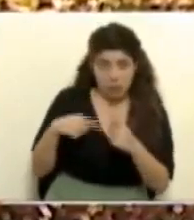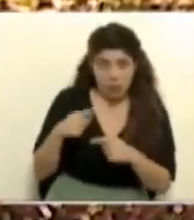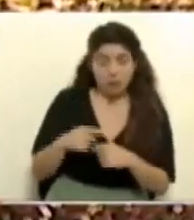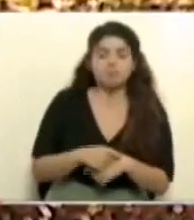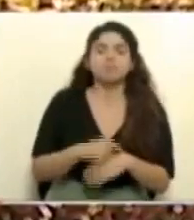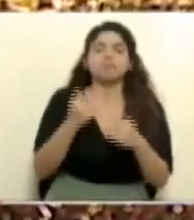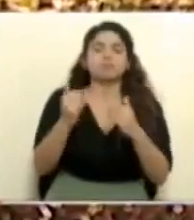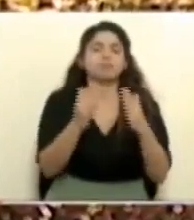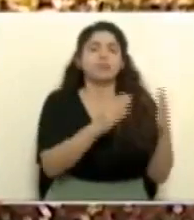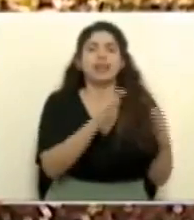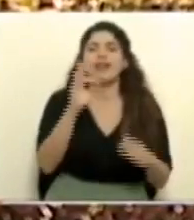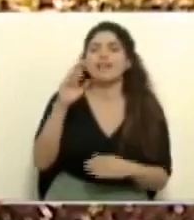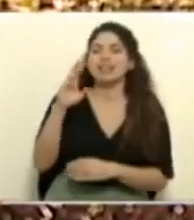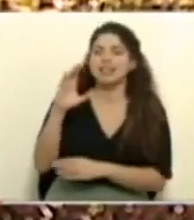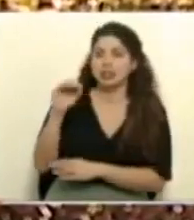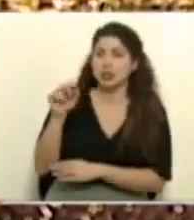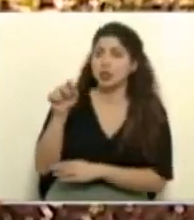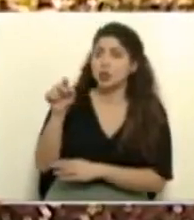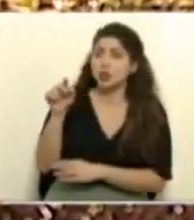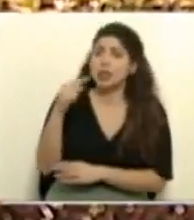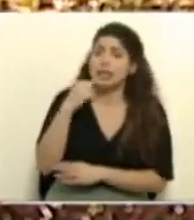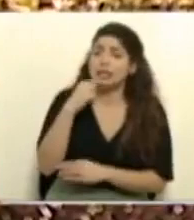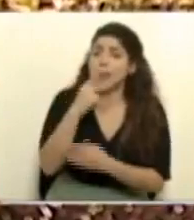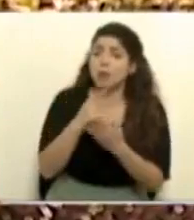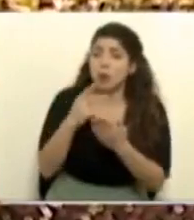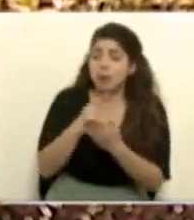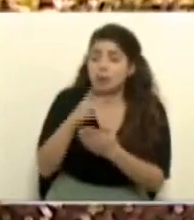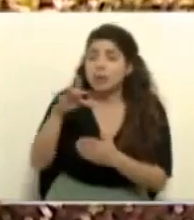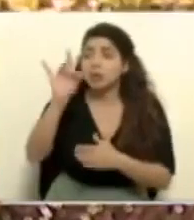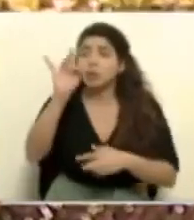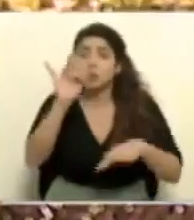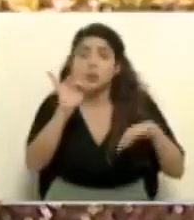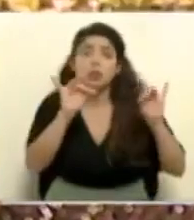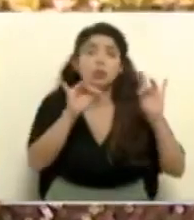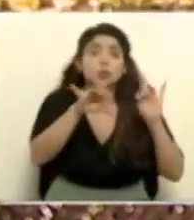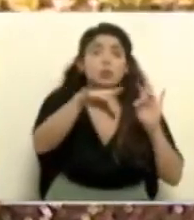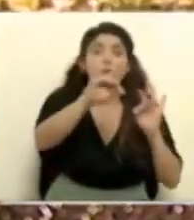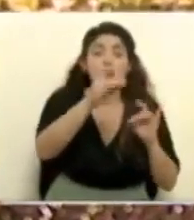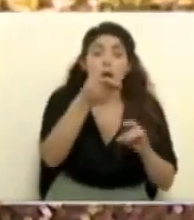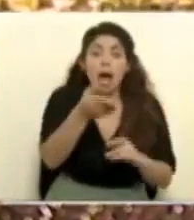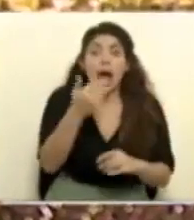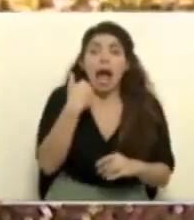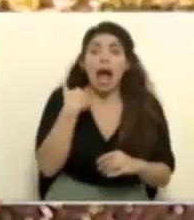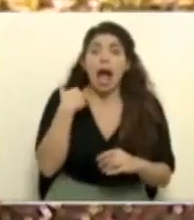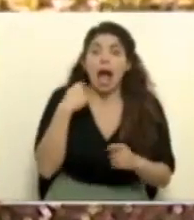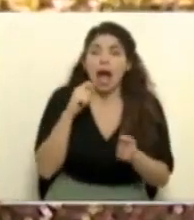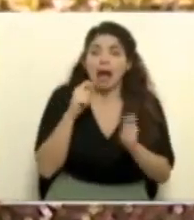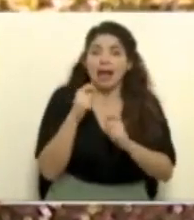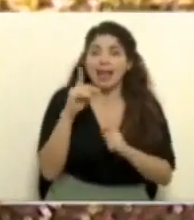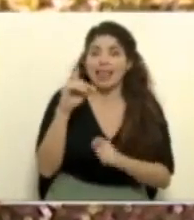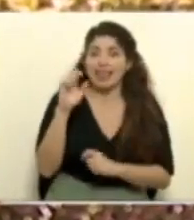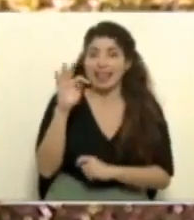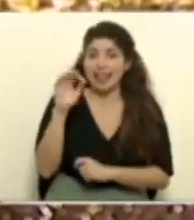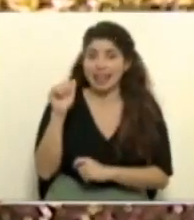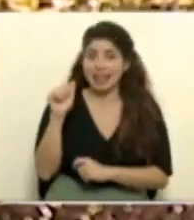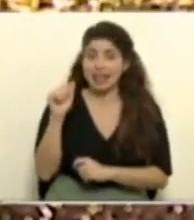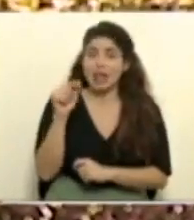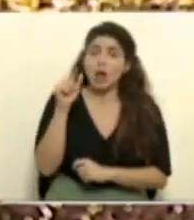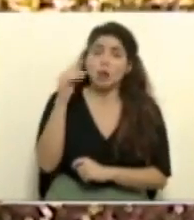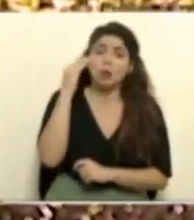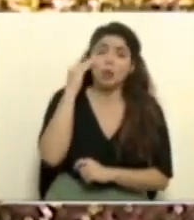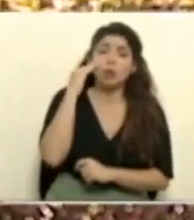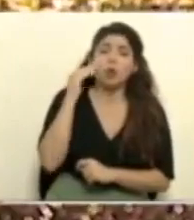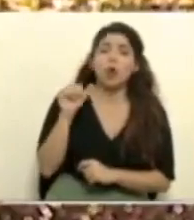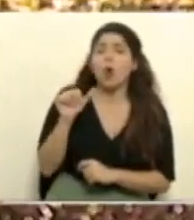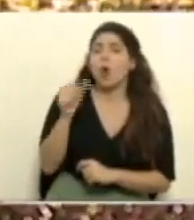ustedes verificar la presencia en distintas provincias del país de la variante Delta, si ya tienen conocimiento de la variante